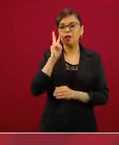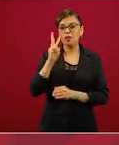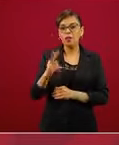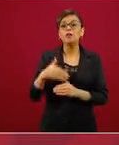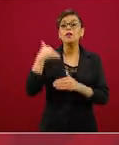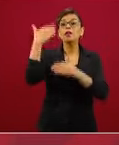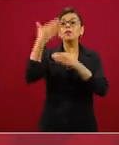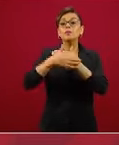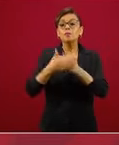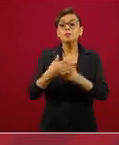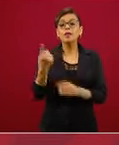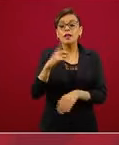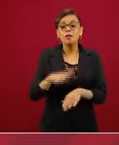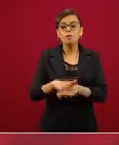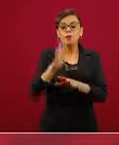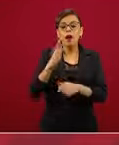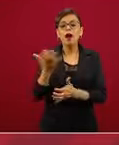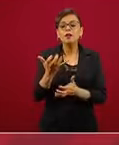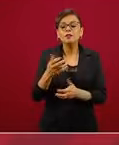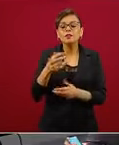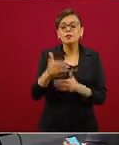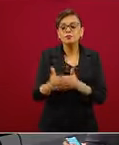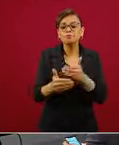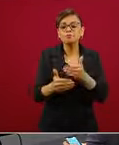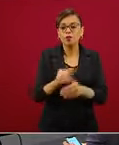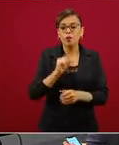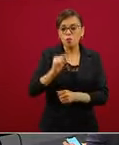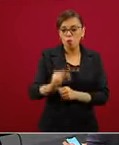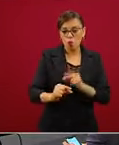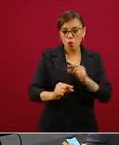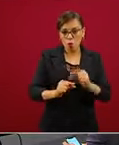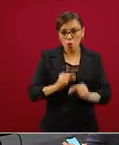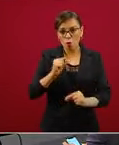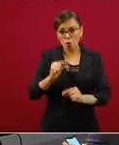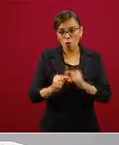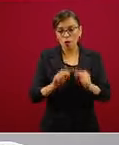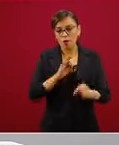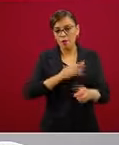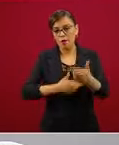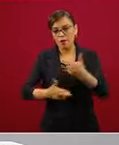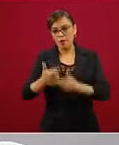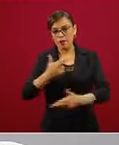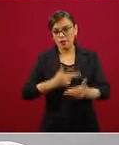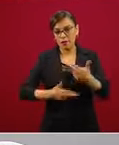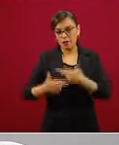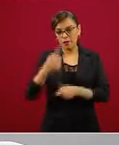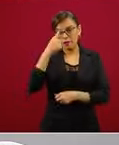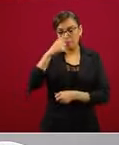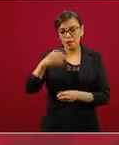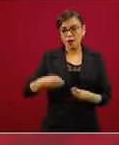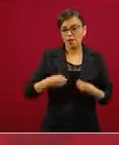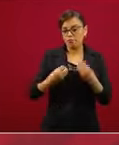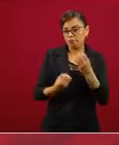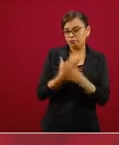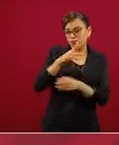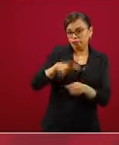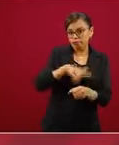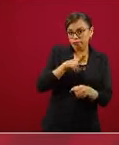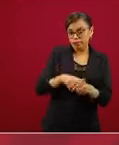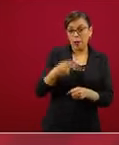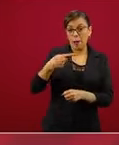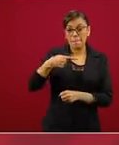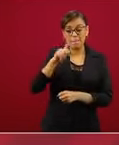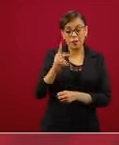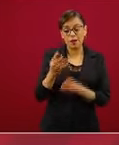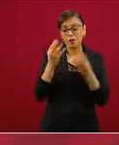podremos ir regresando poco a poco a una nueva normalidad, pero con gran responsabilidad. Y en este programa que